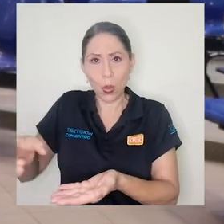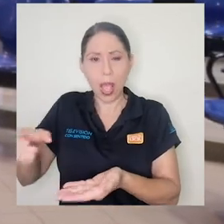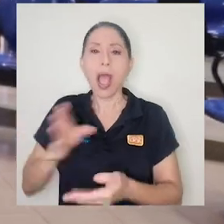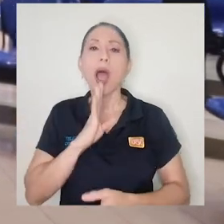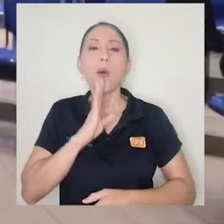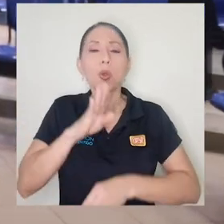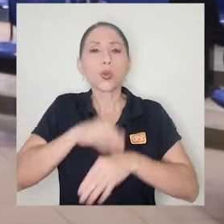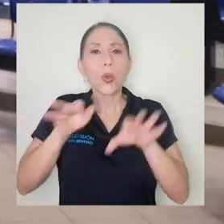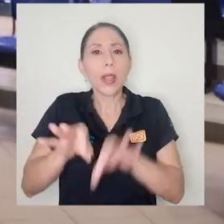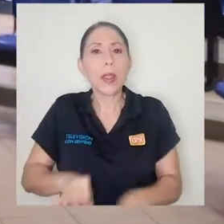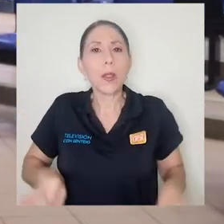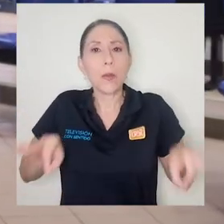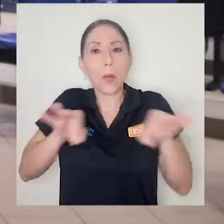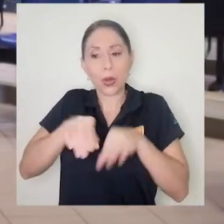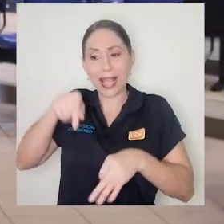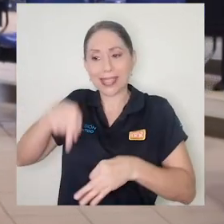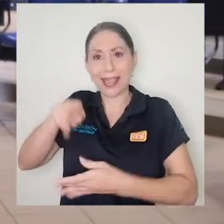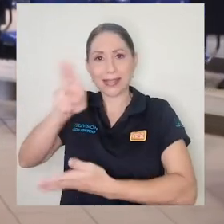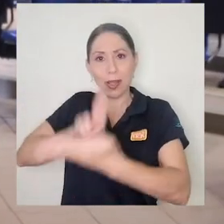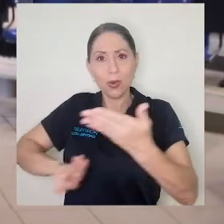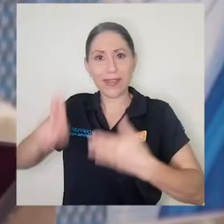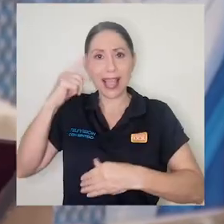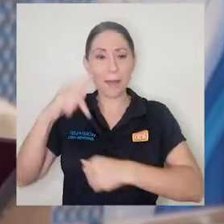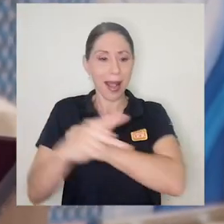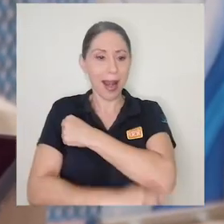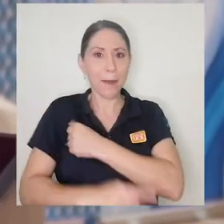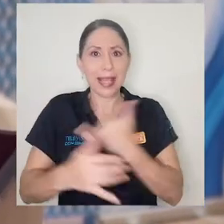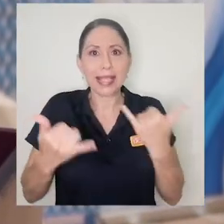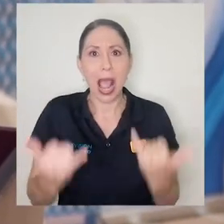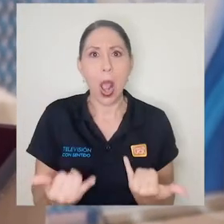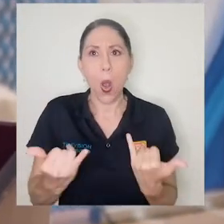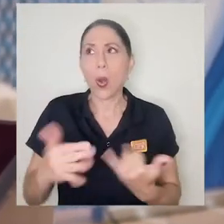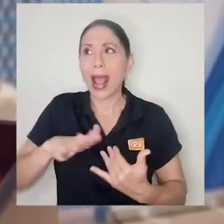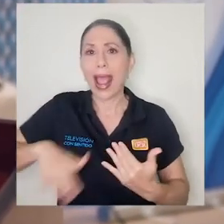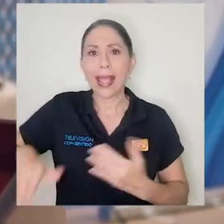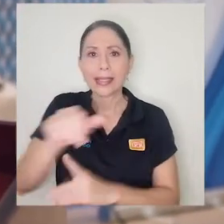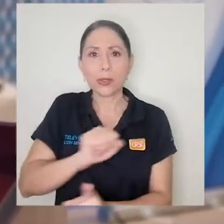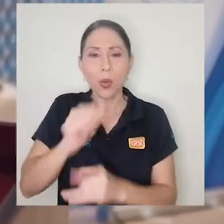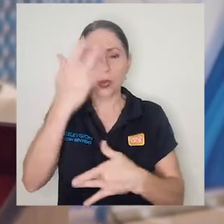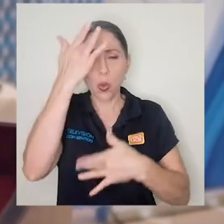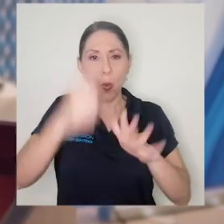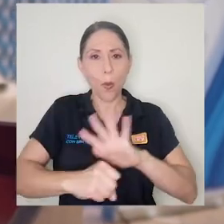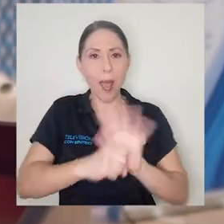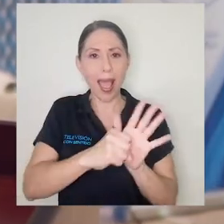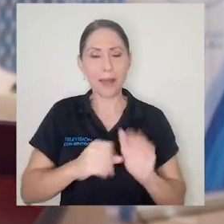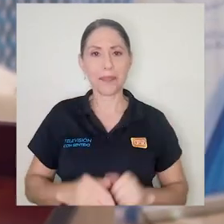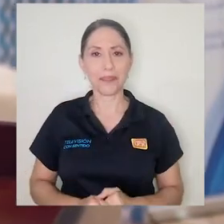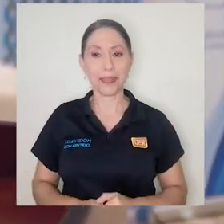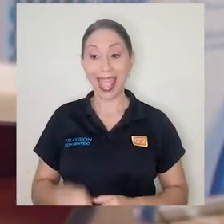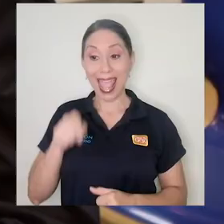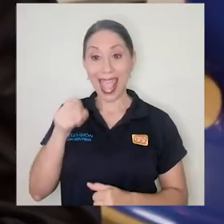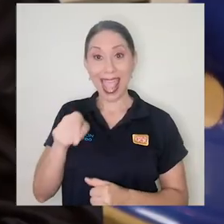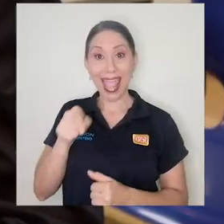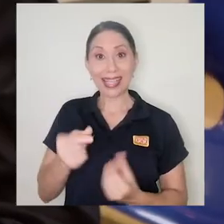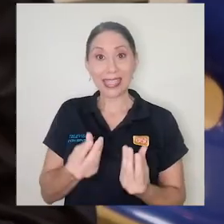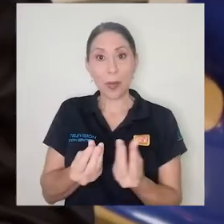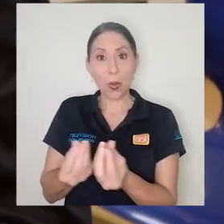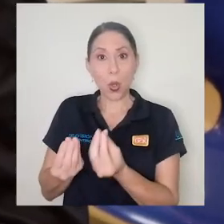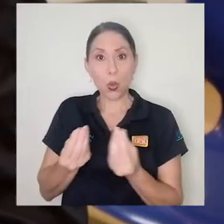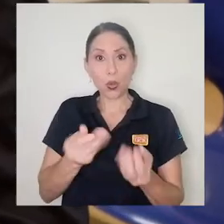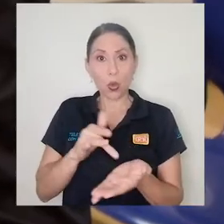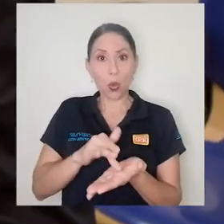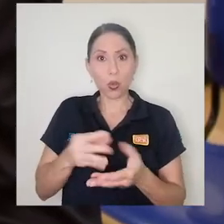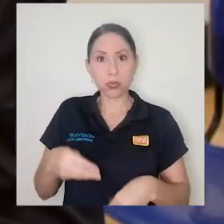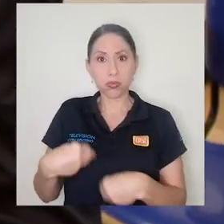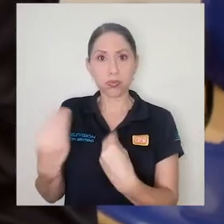importancia que tiene este centro educativo para el país en plena pandemia. La entrega de este producto no es